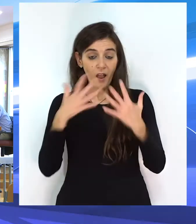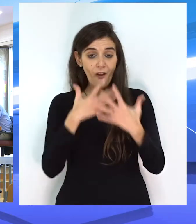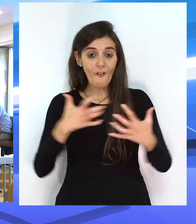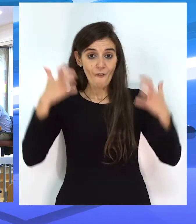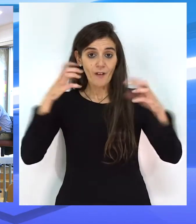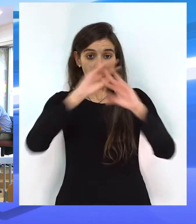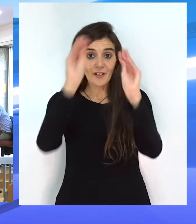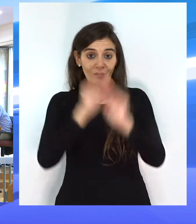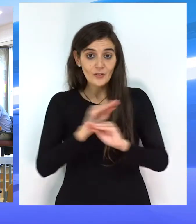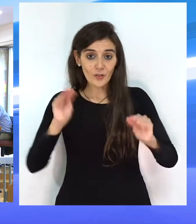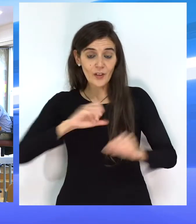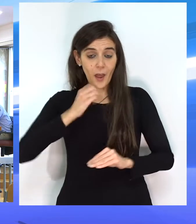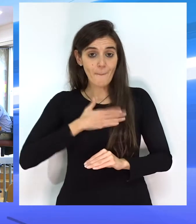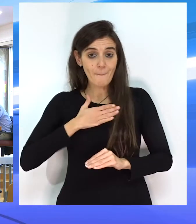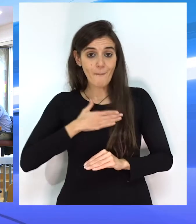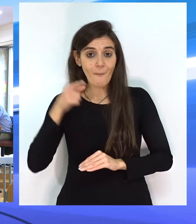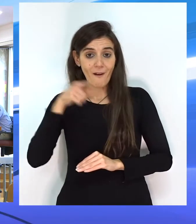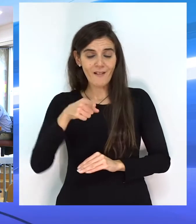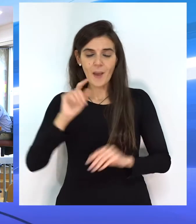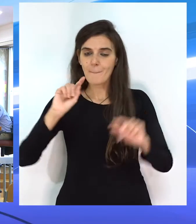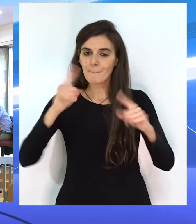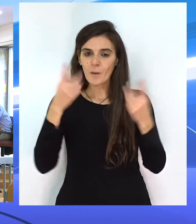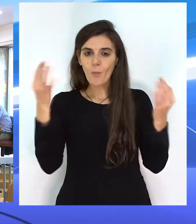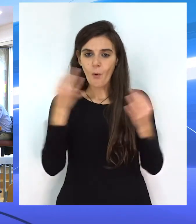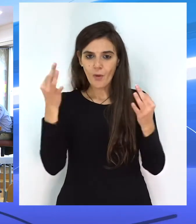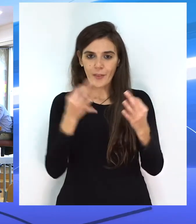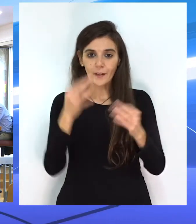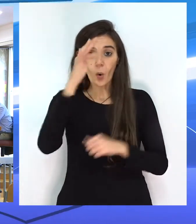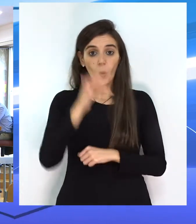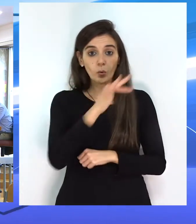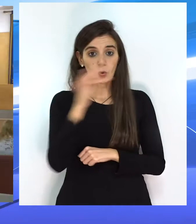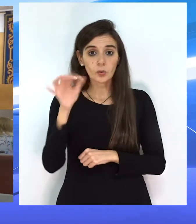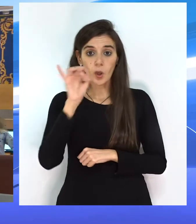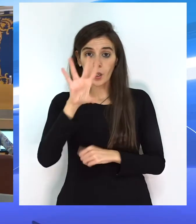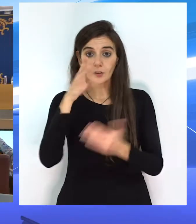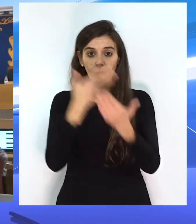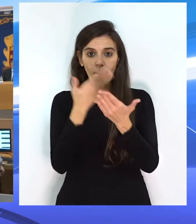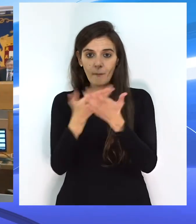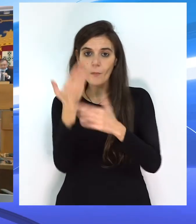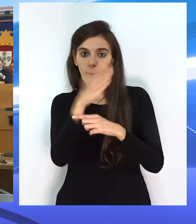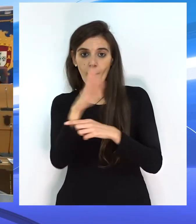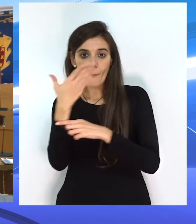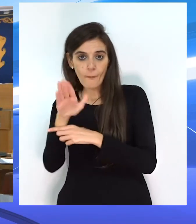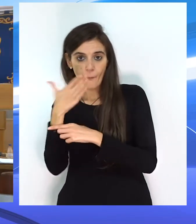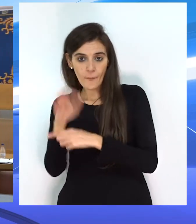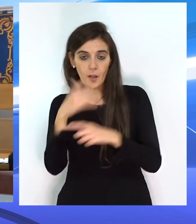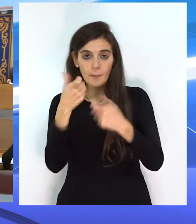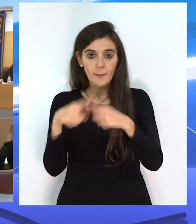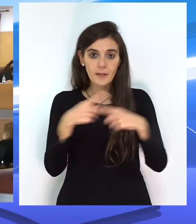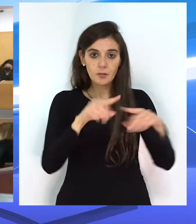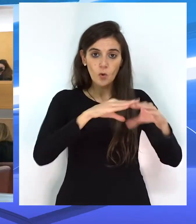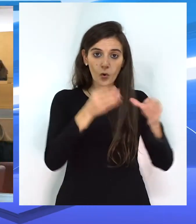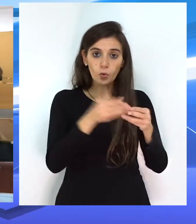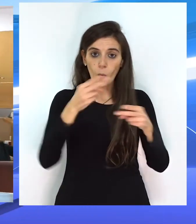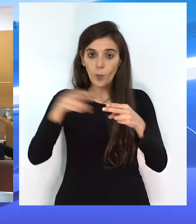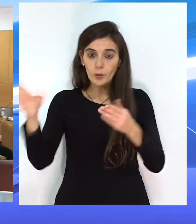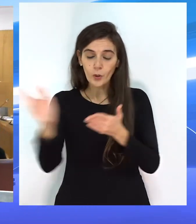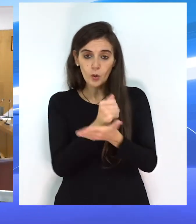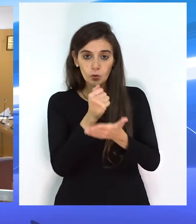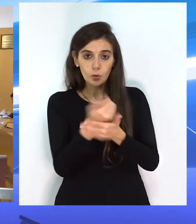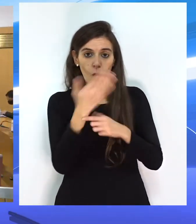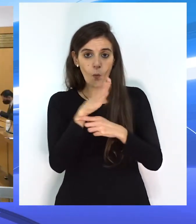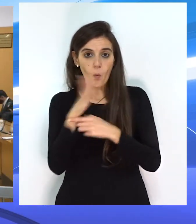La sesión resolutiva del Pleno de Mañana se compone en principio de un total de 14 propuestas presentadas por los diferentes grupos